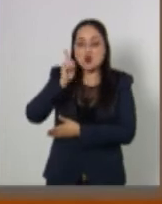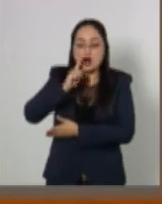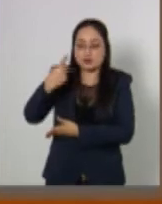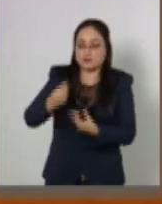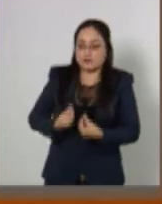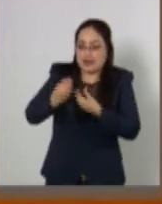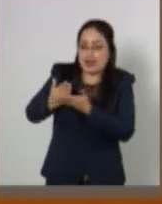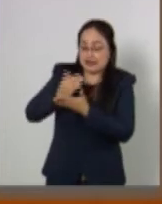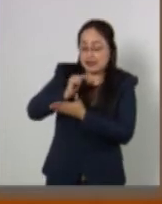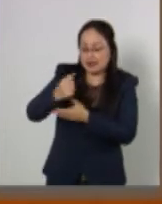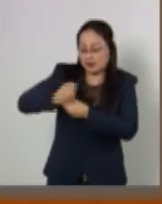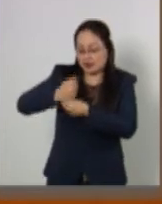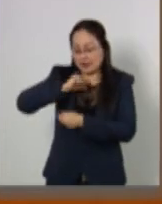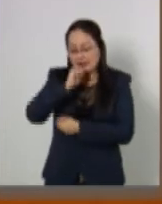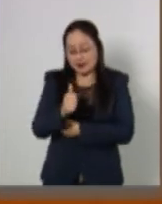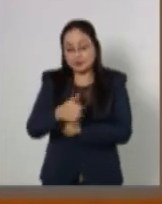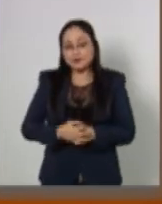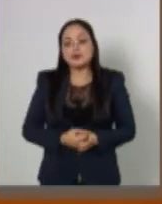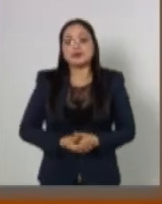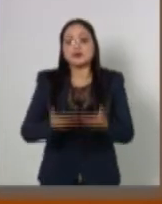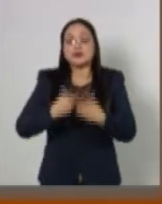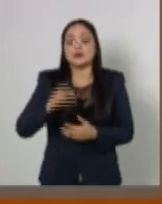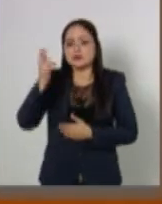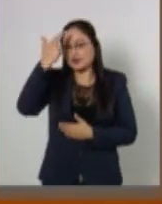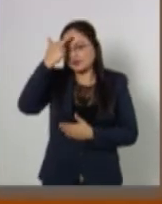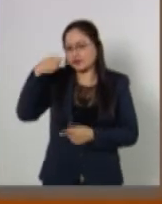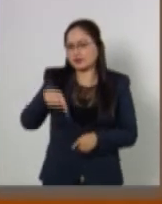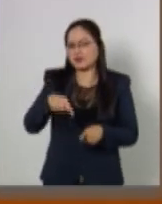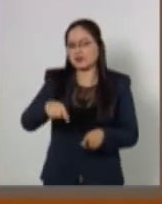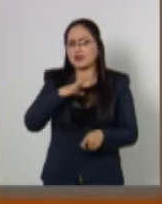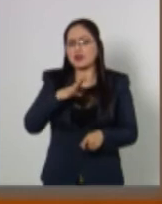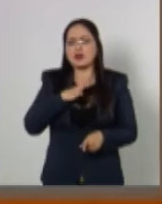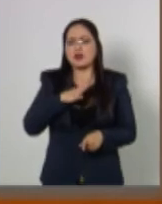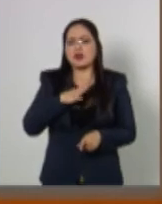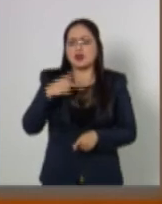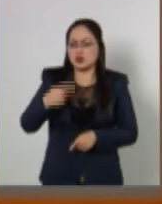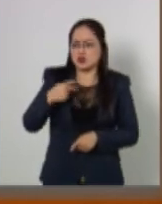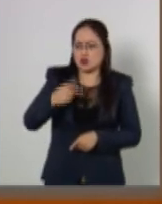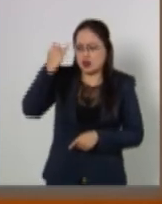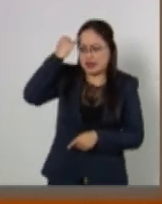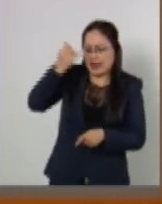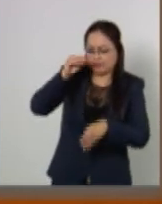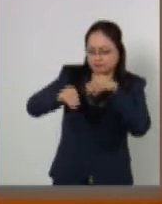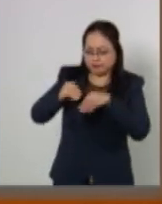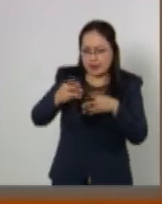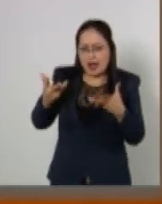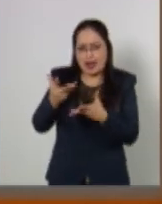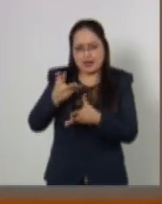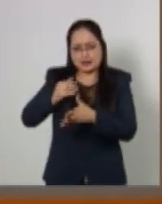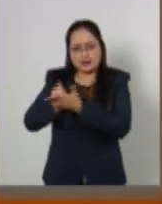una Vida Libre de Violencia. Recordemos que aquí tuvimos como Cámara de Origen, junto en un trabajo de